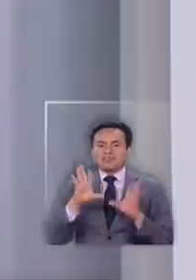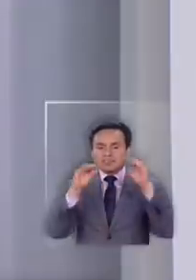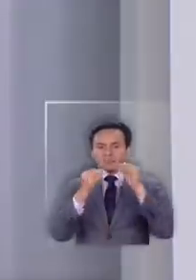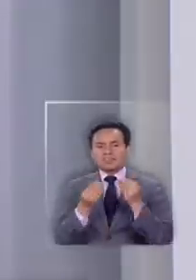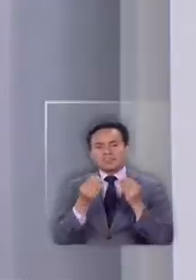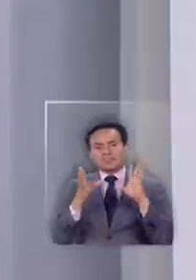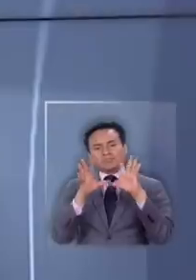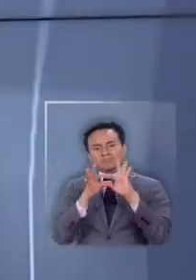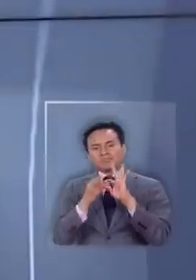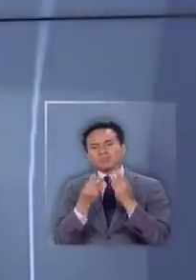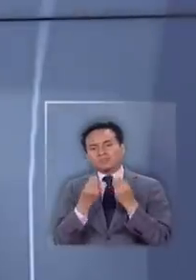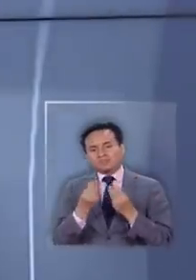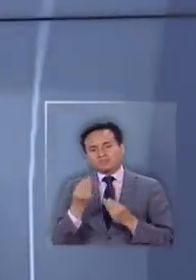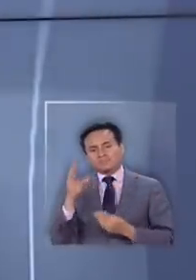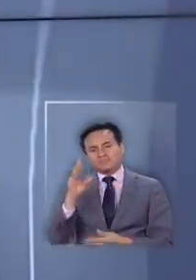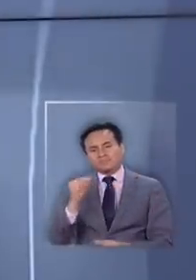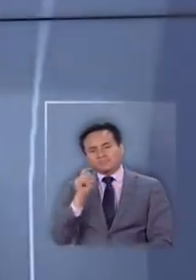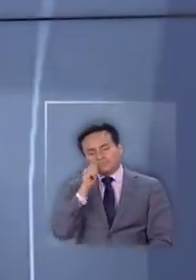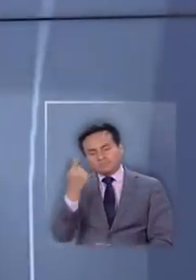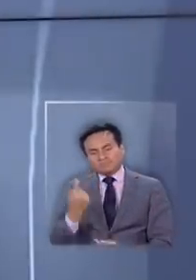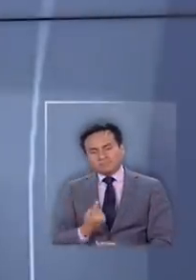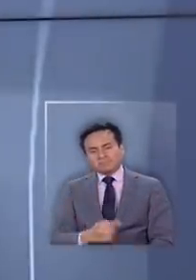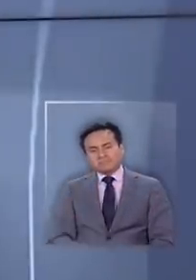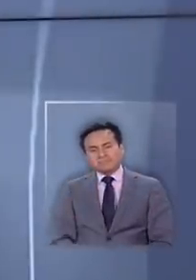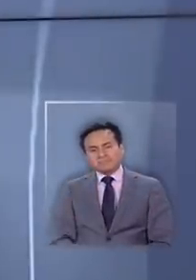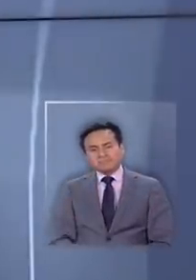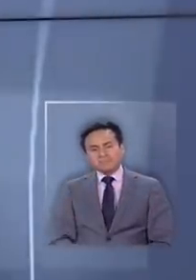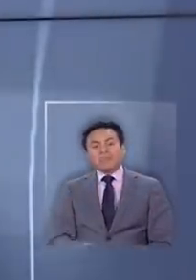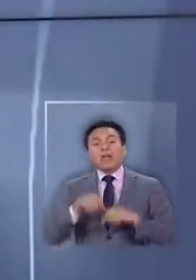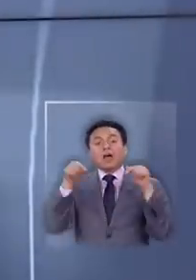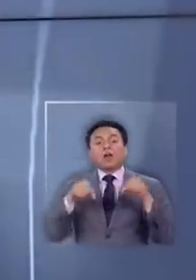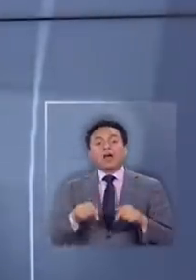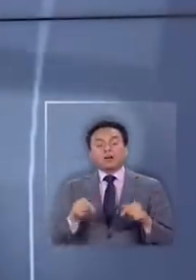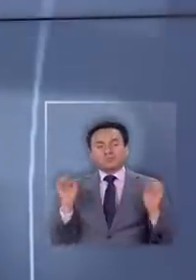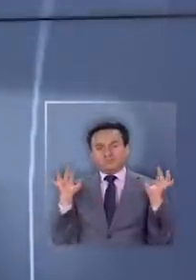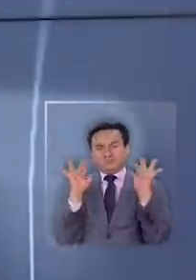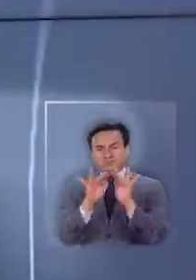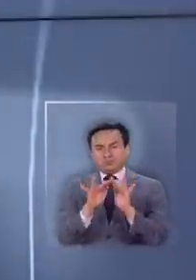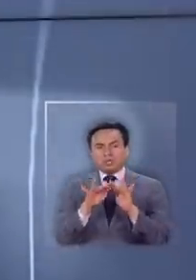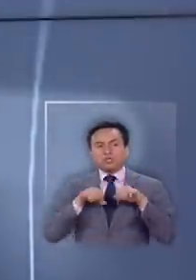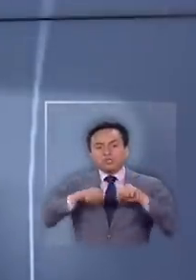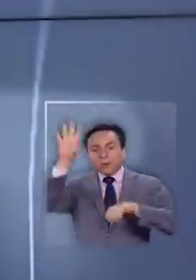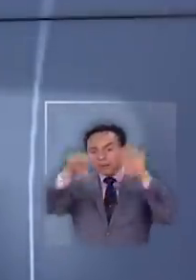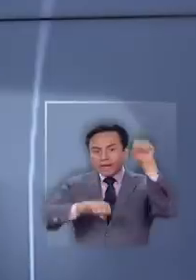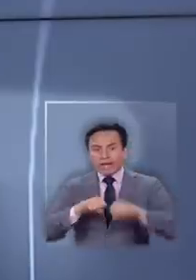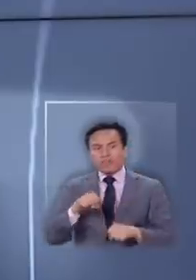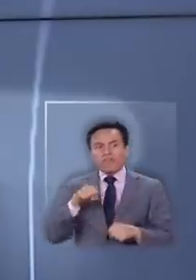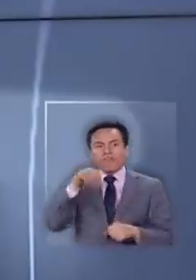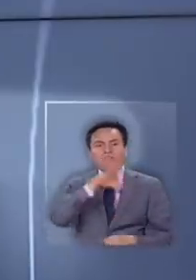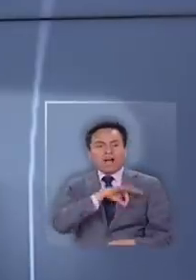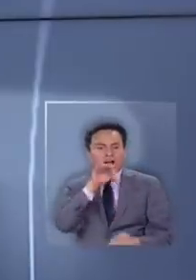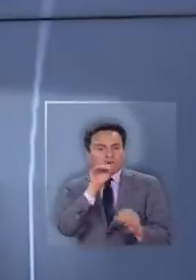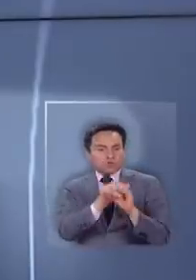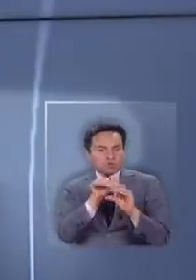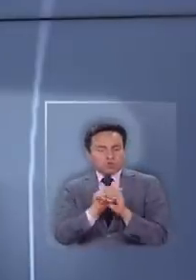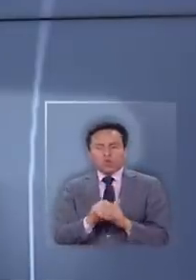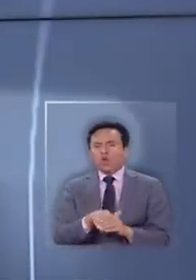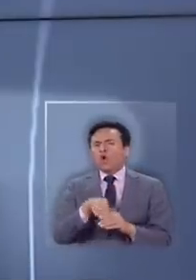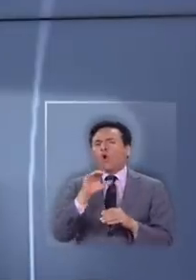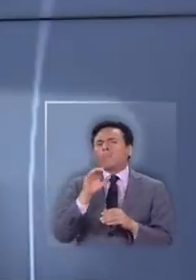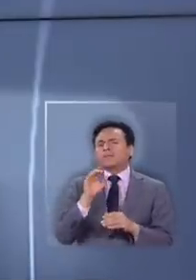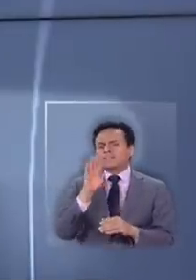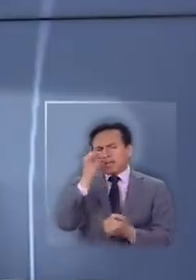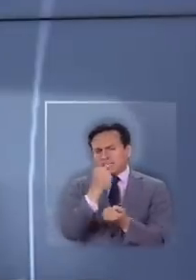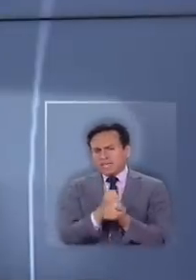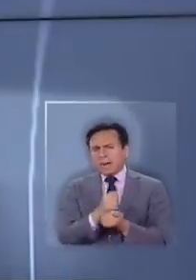muy buenas noches. Bueno, y aglomeraciones en supermercados, bancos, comisarías, cajas de